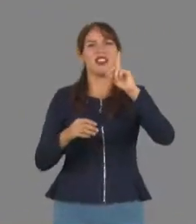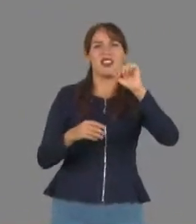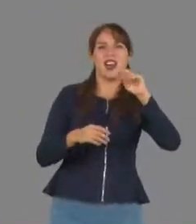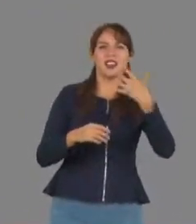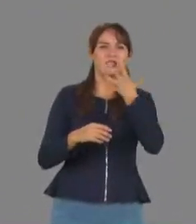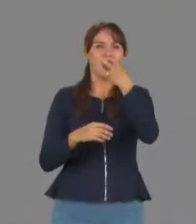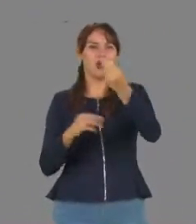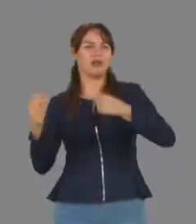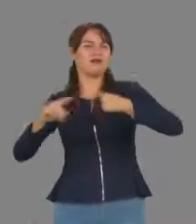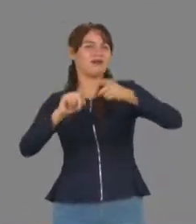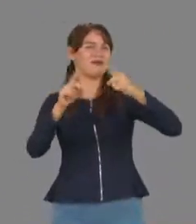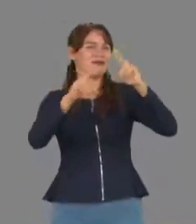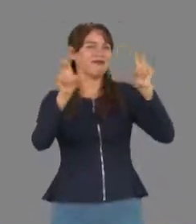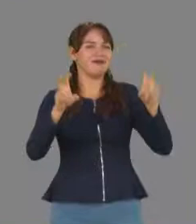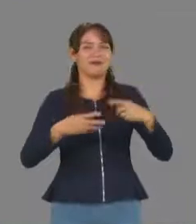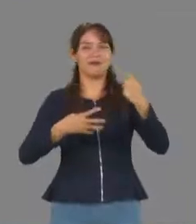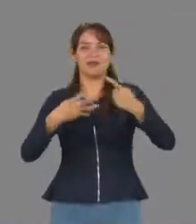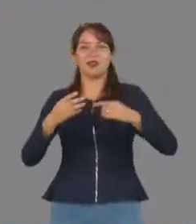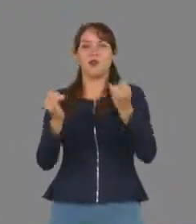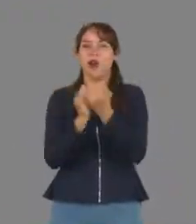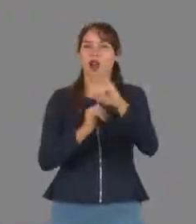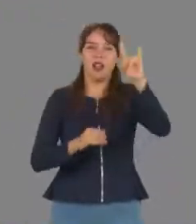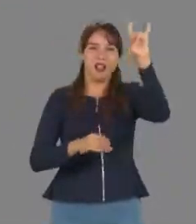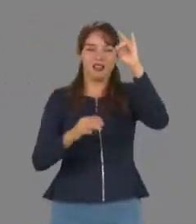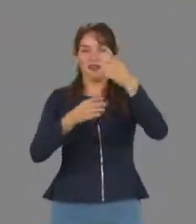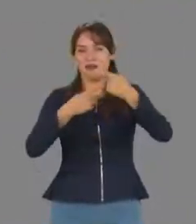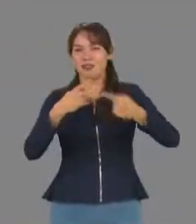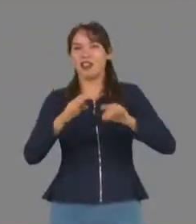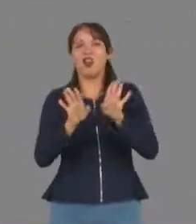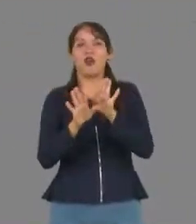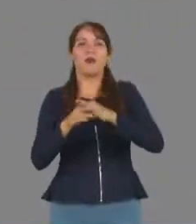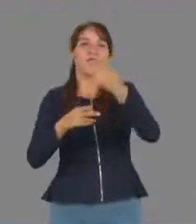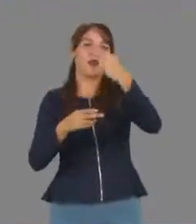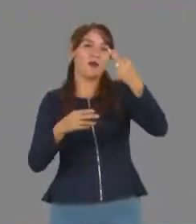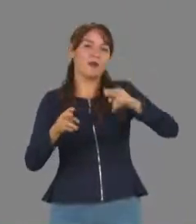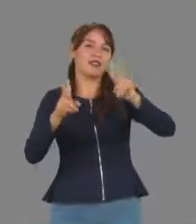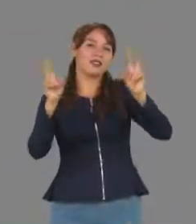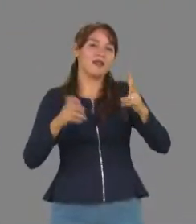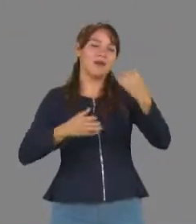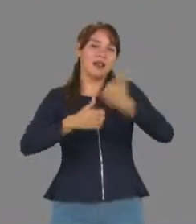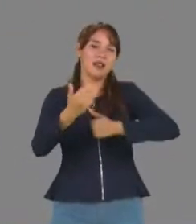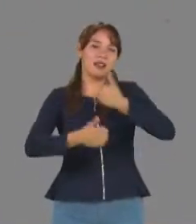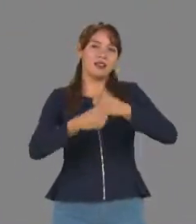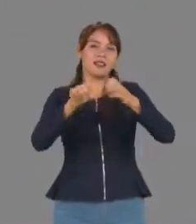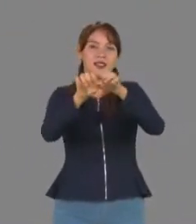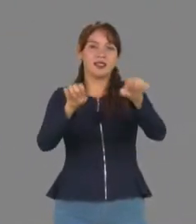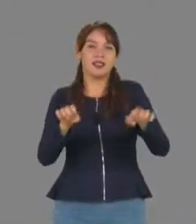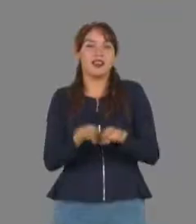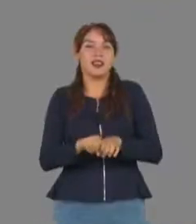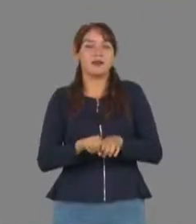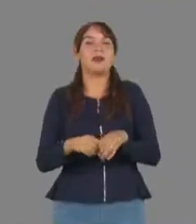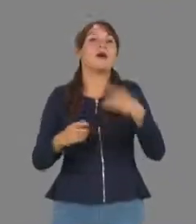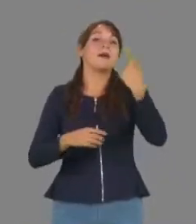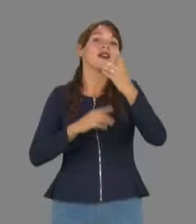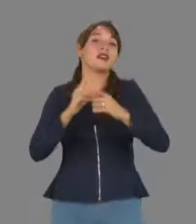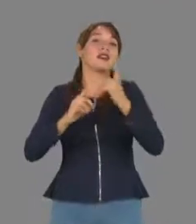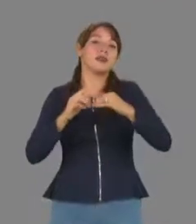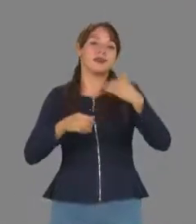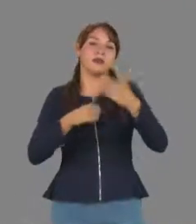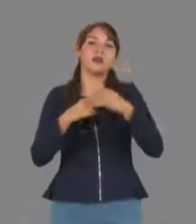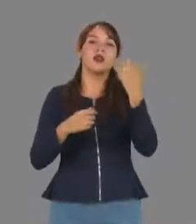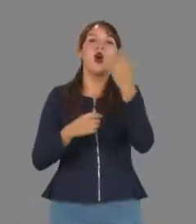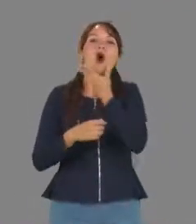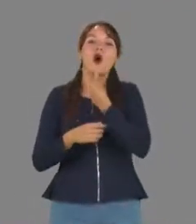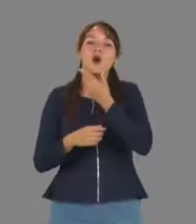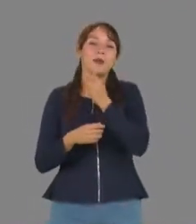zorros, chargers, piel de rojas, venados, fénix y alispones buscan hacer de la competencia toda una gala de poderío deportivo en la justa varonil,